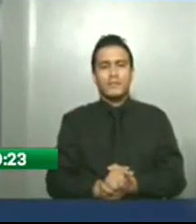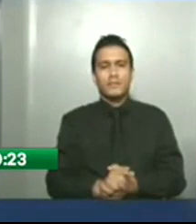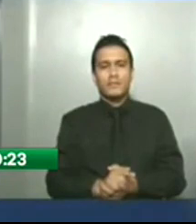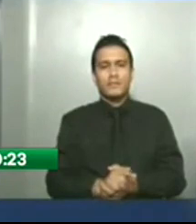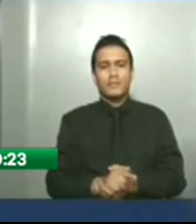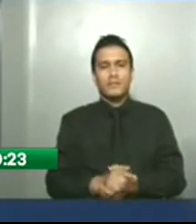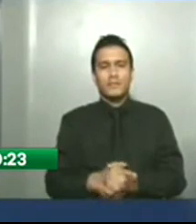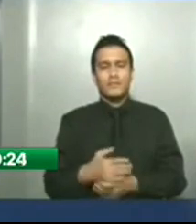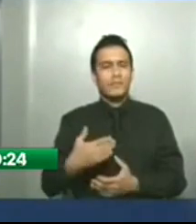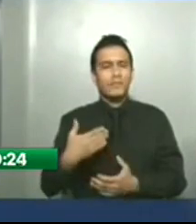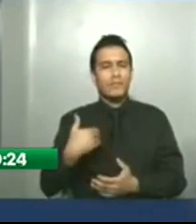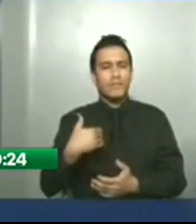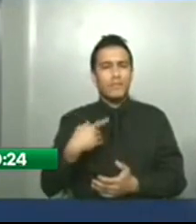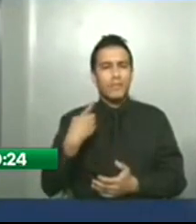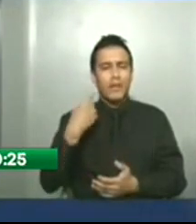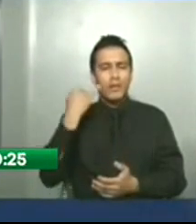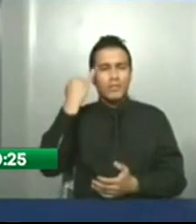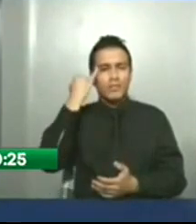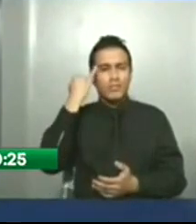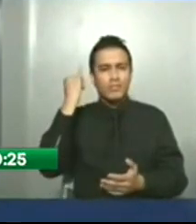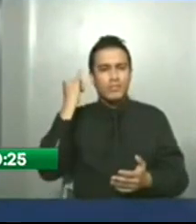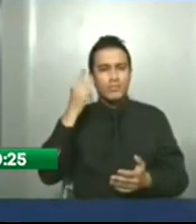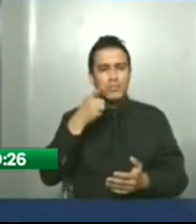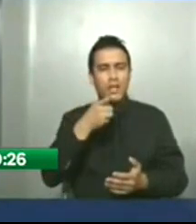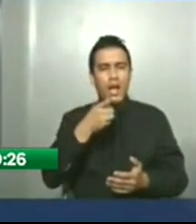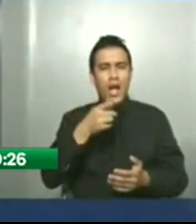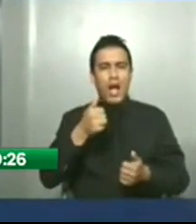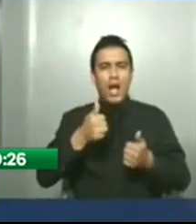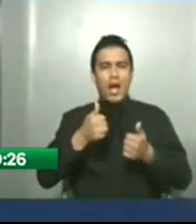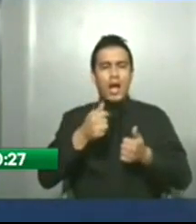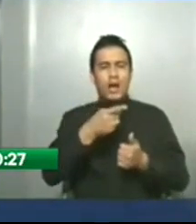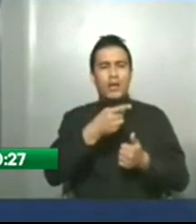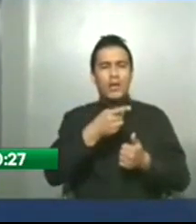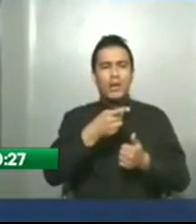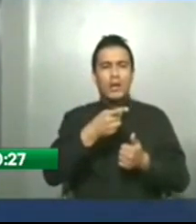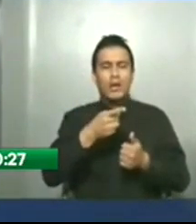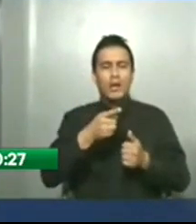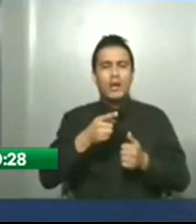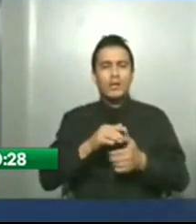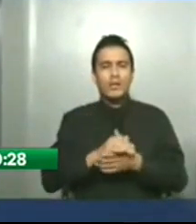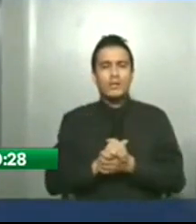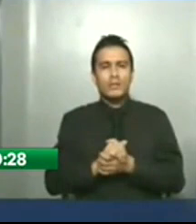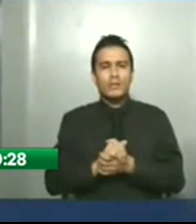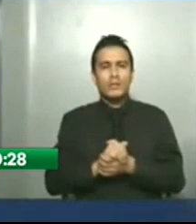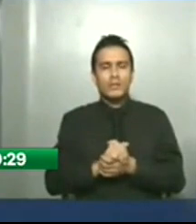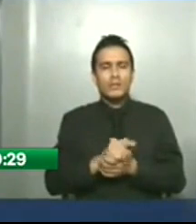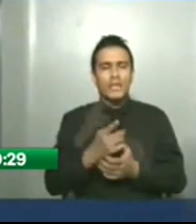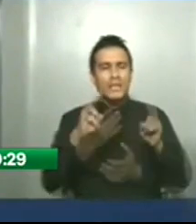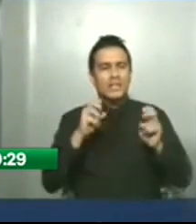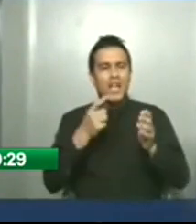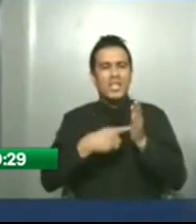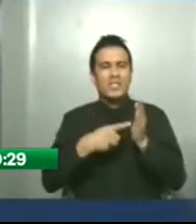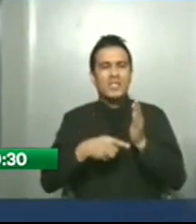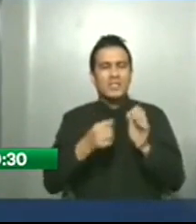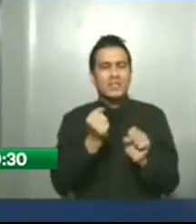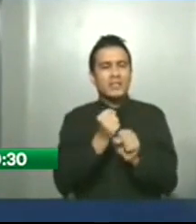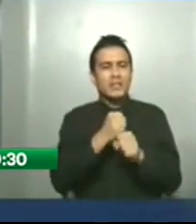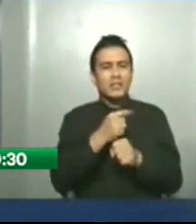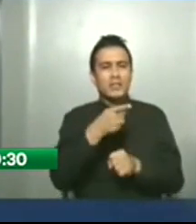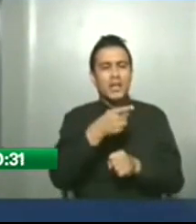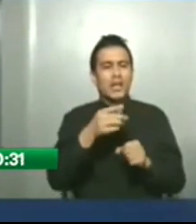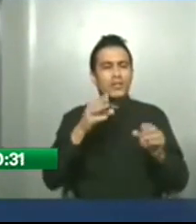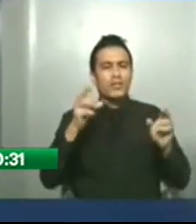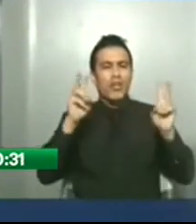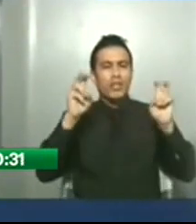cristianos y que todo este problema se origina por el tema de las concesiones. ¿Qué vas a hacer tú con las concesiones? Bueno, veo que tienes una